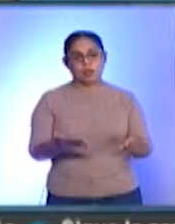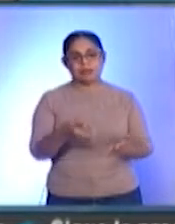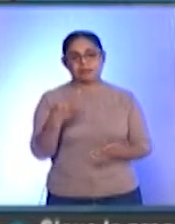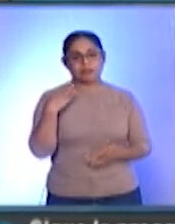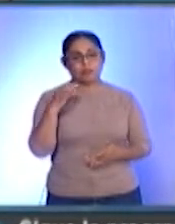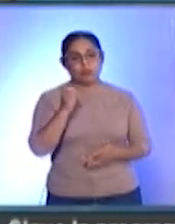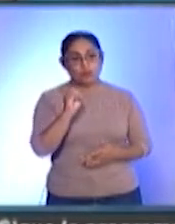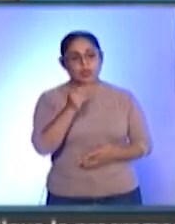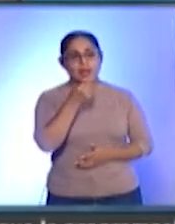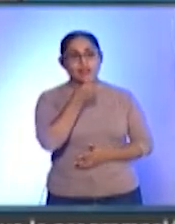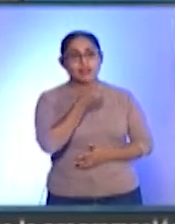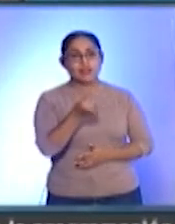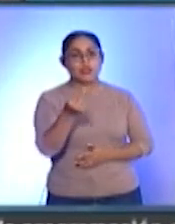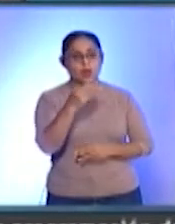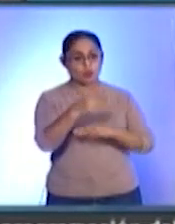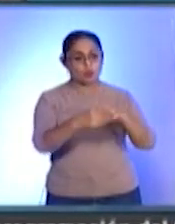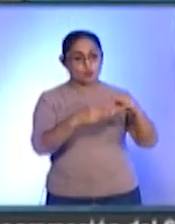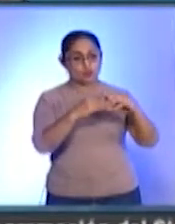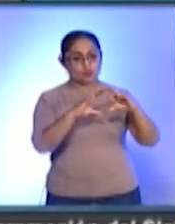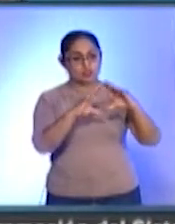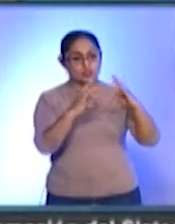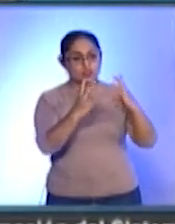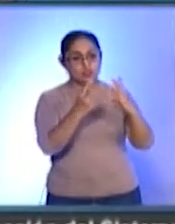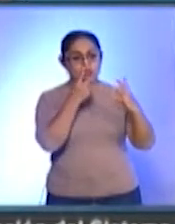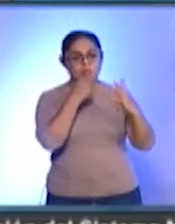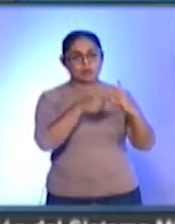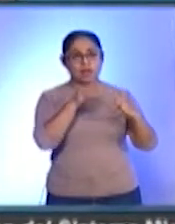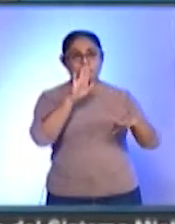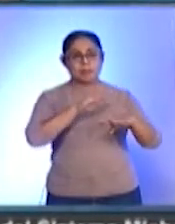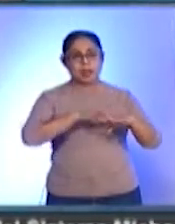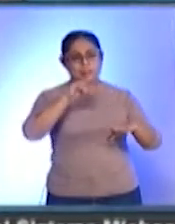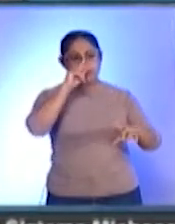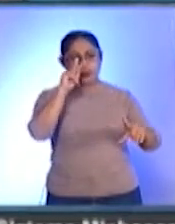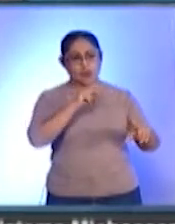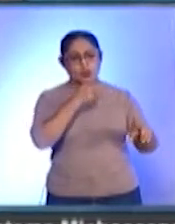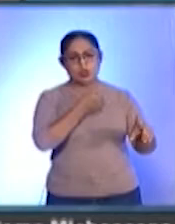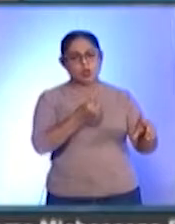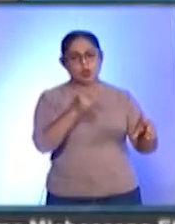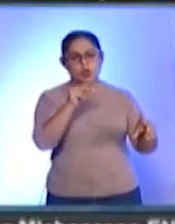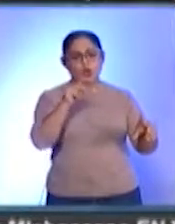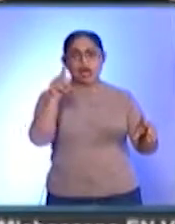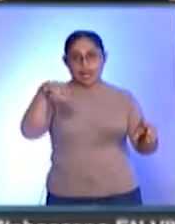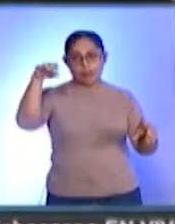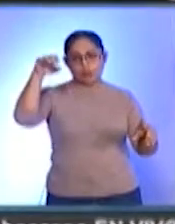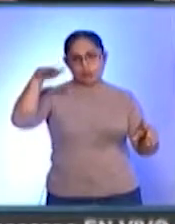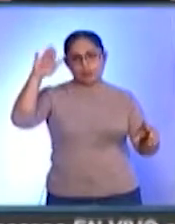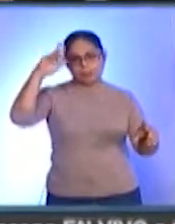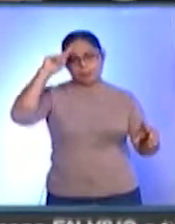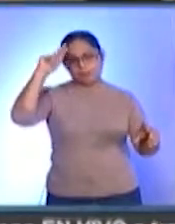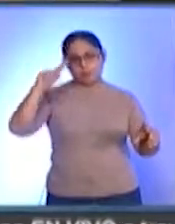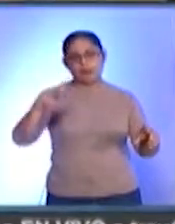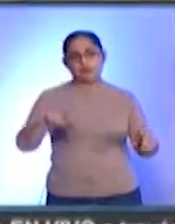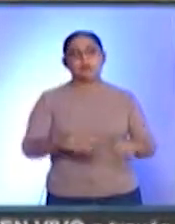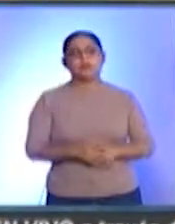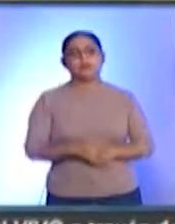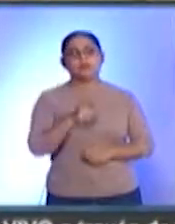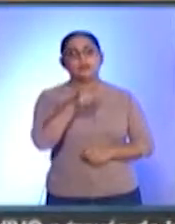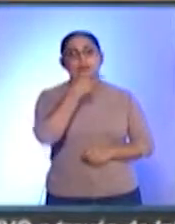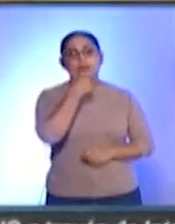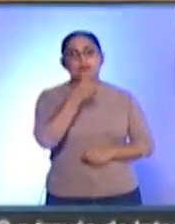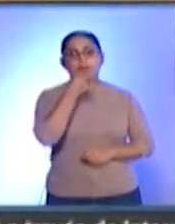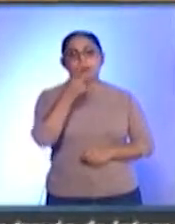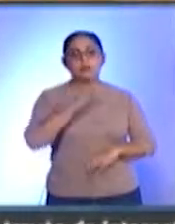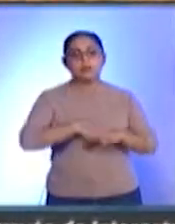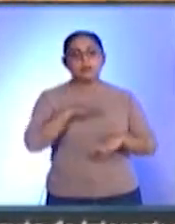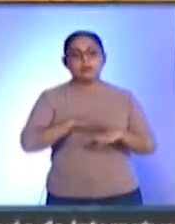a nivel mundial, la cepa no ha sido tan agresiva en comparación del adulto. Eder Cabrera explicó que cada vez se